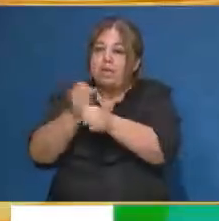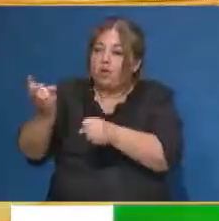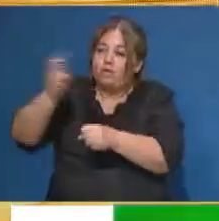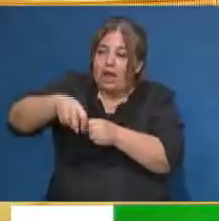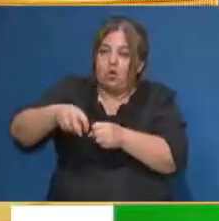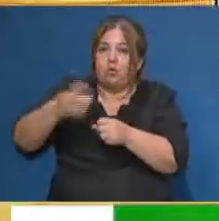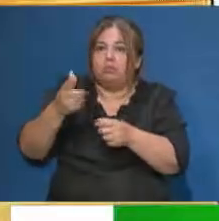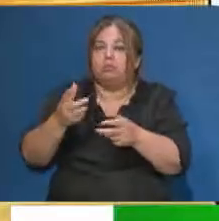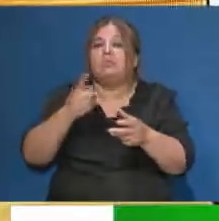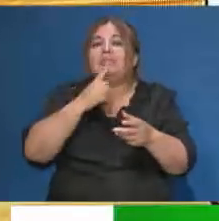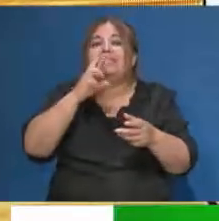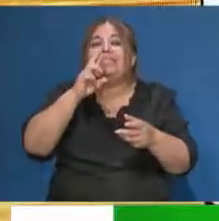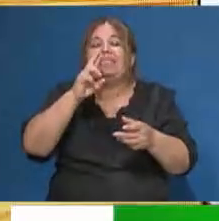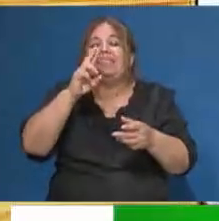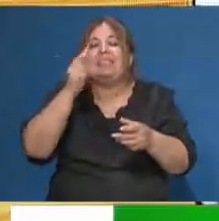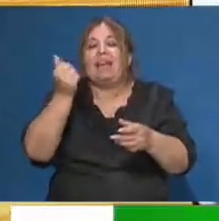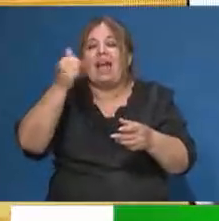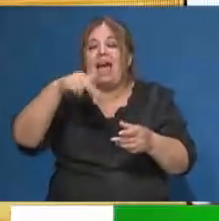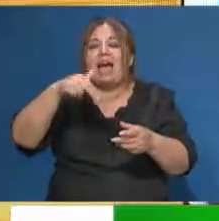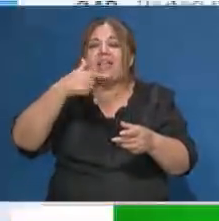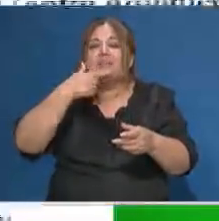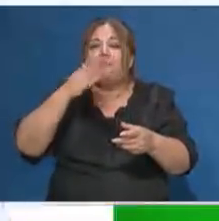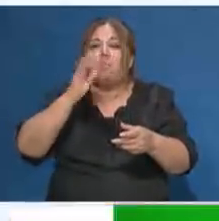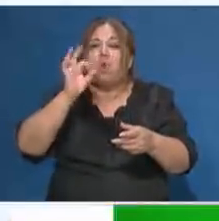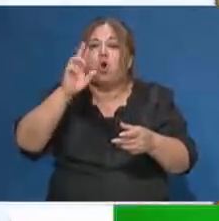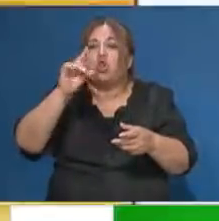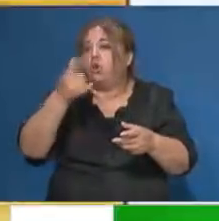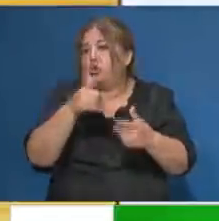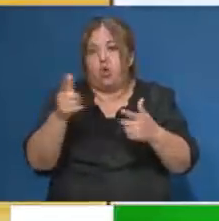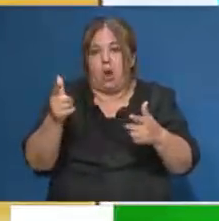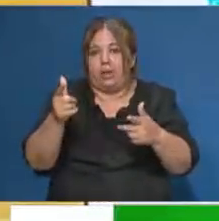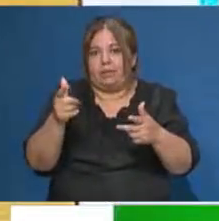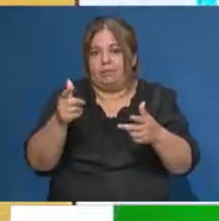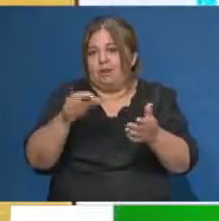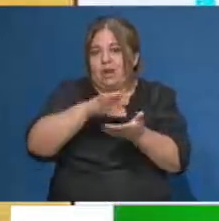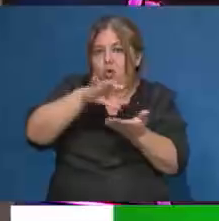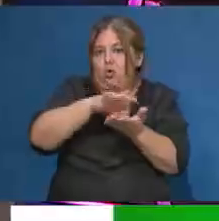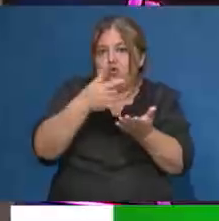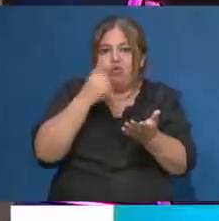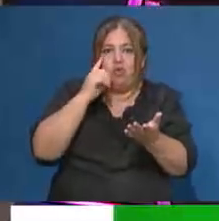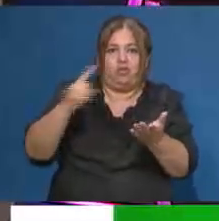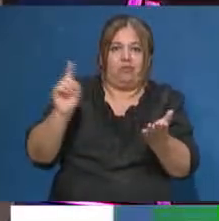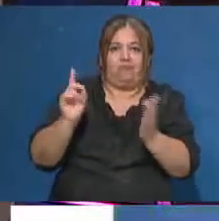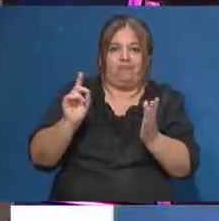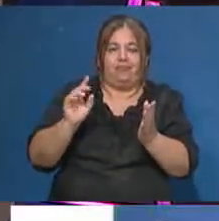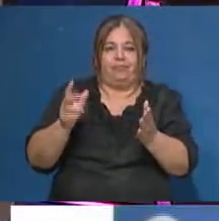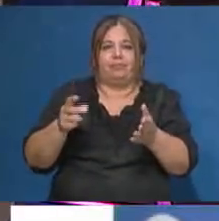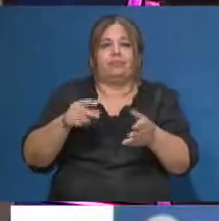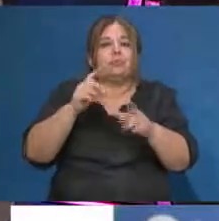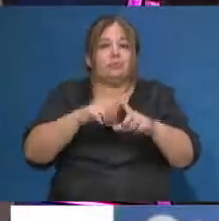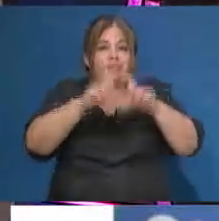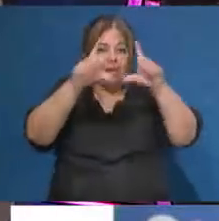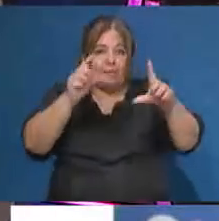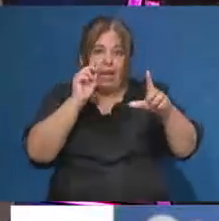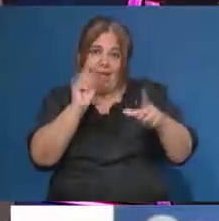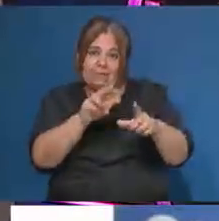nombre y apellido. Entonces, ya te lo voy a mostrar. Bueno, esto es lo que te muestra ahora el mapita. Mira, fíjate, esta última placa, en esta última parte de la placa,